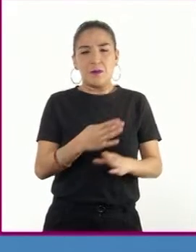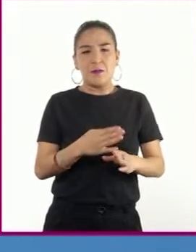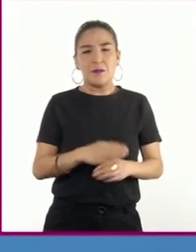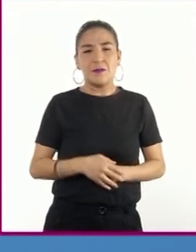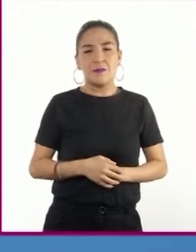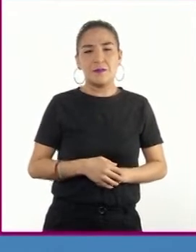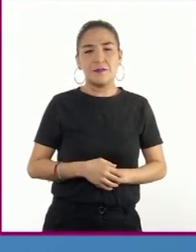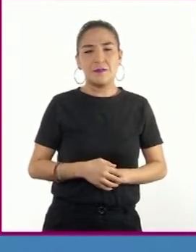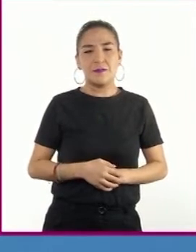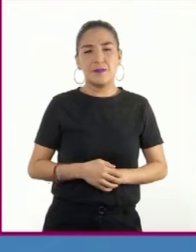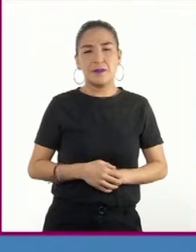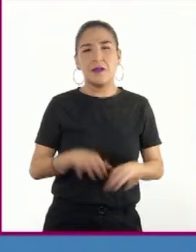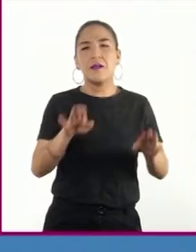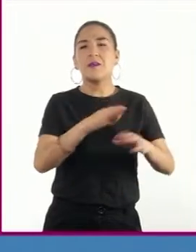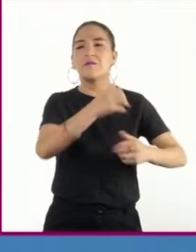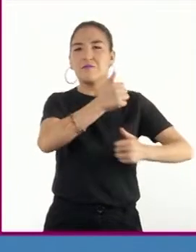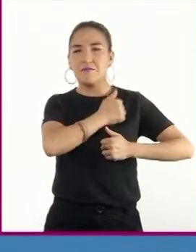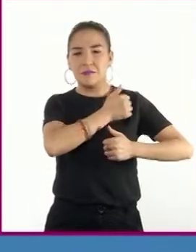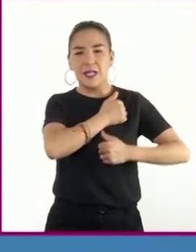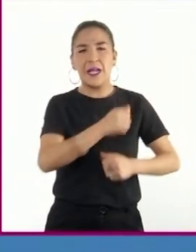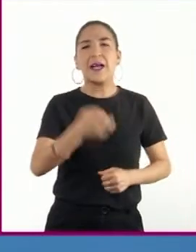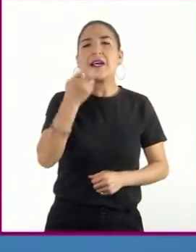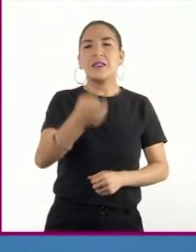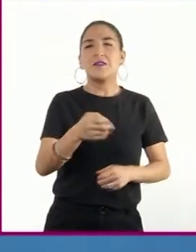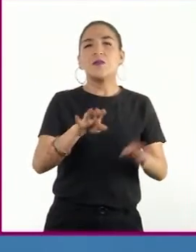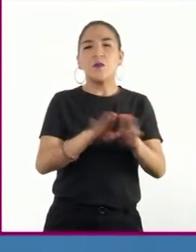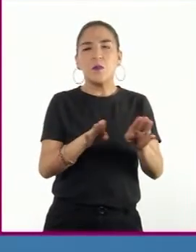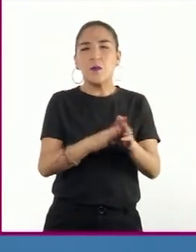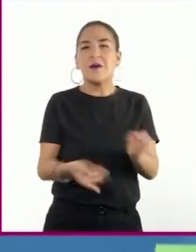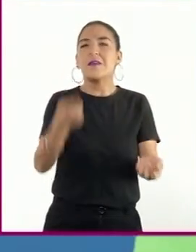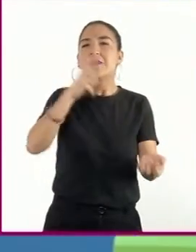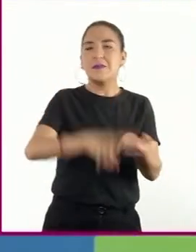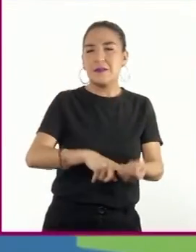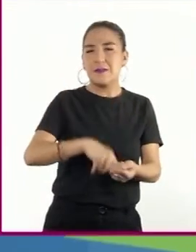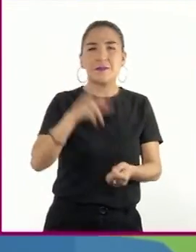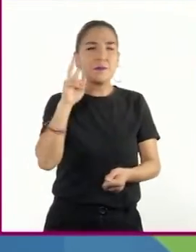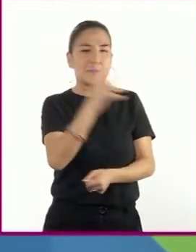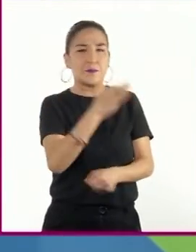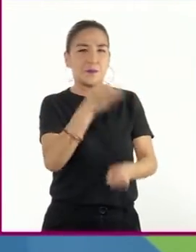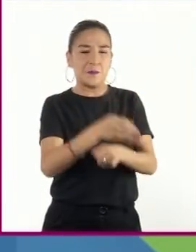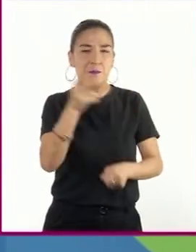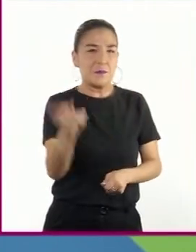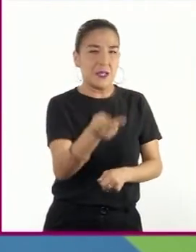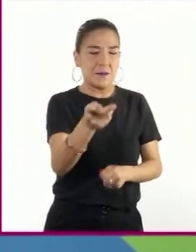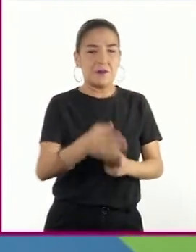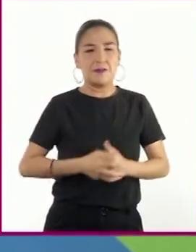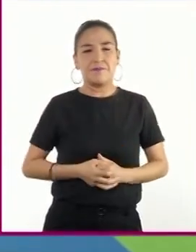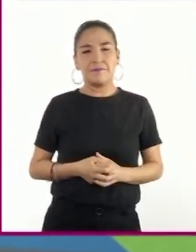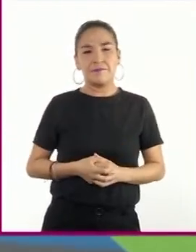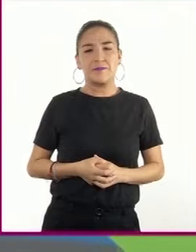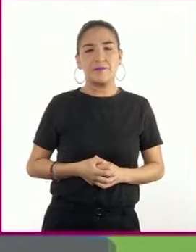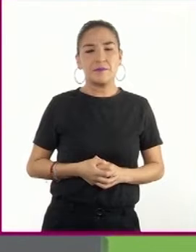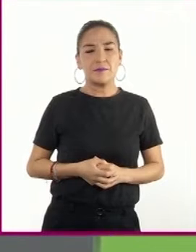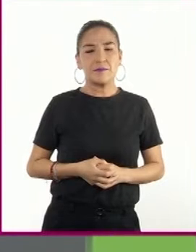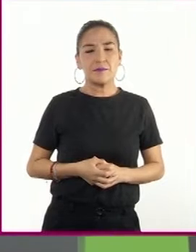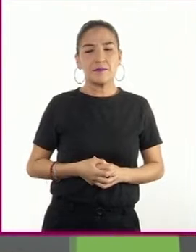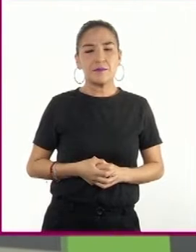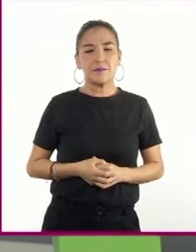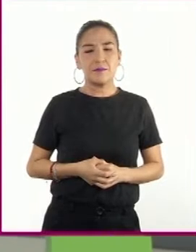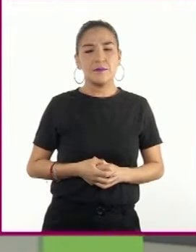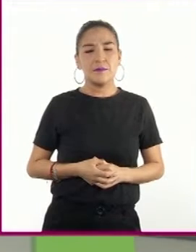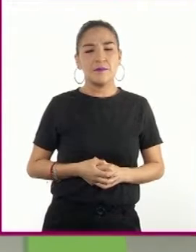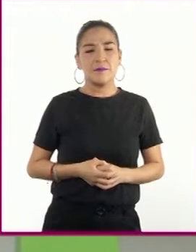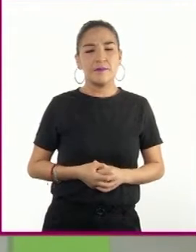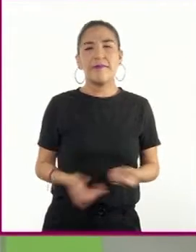Para guiarse a lo largo de la sesión, tengan presentes las siguientes preguntas. ¿Cuáles fueron